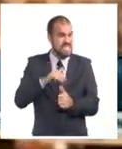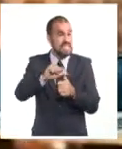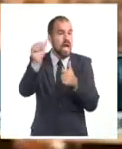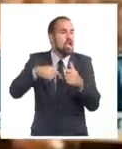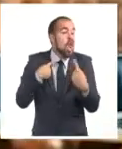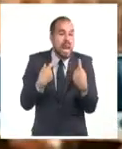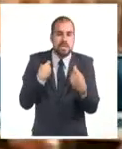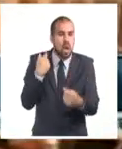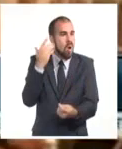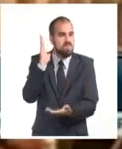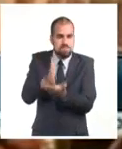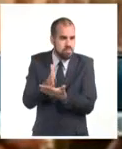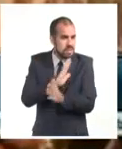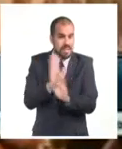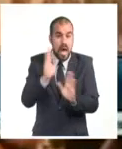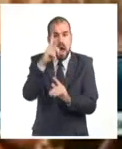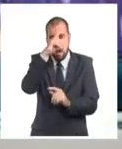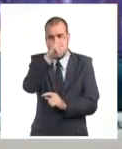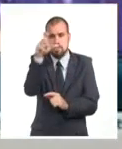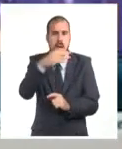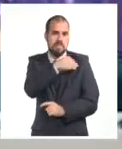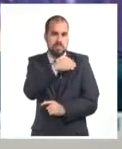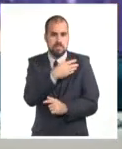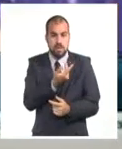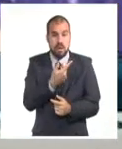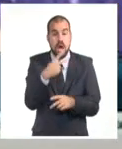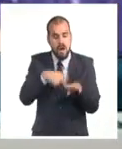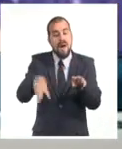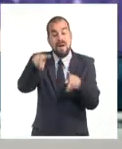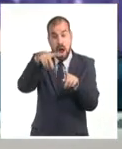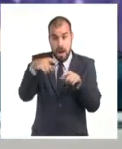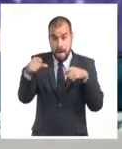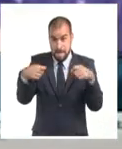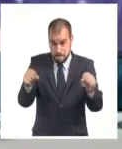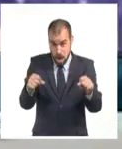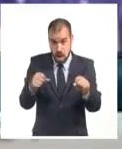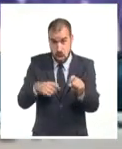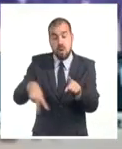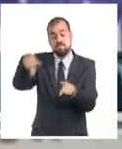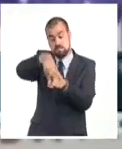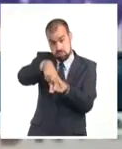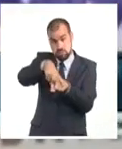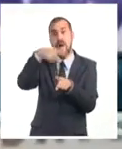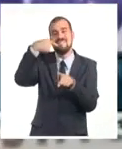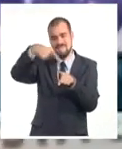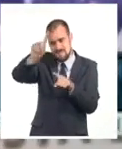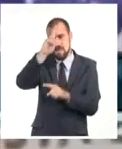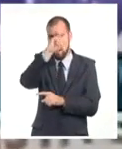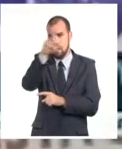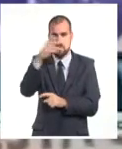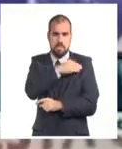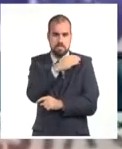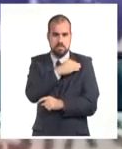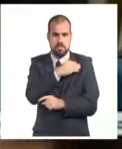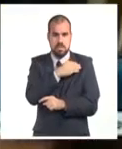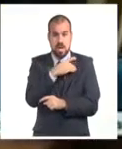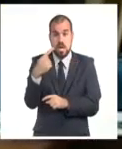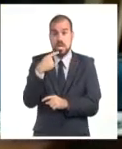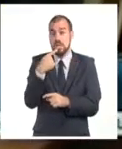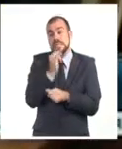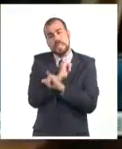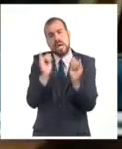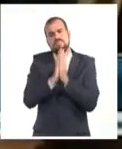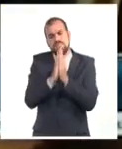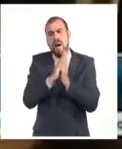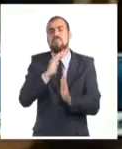tengo que llegar al hospital militar. Y arrancamos en esa moto con un desconocido hacia el hospital militar a decirle a los guardias, yo